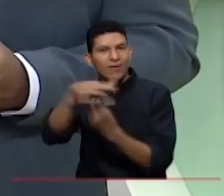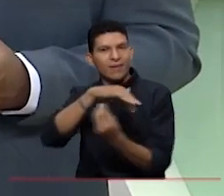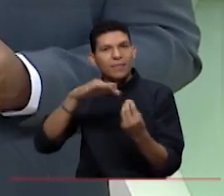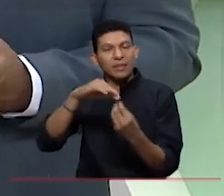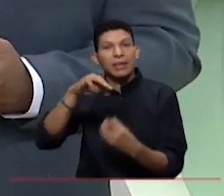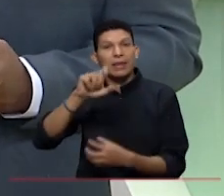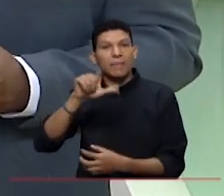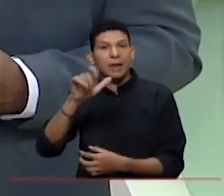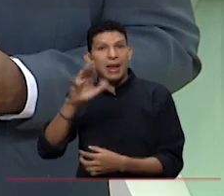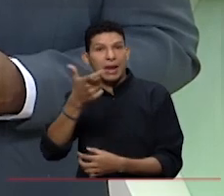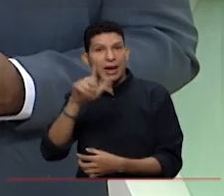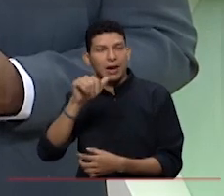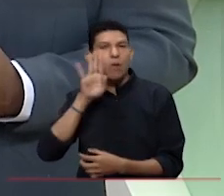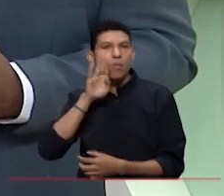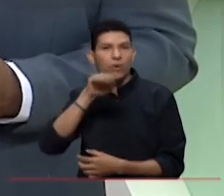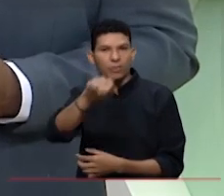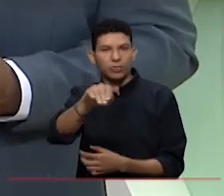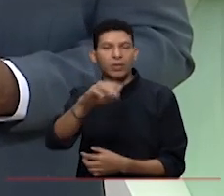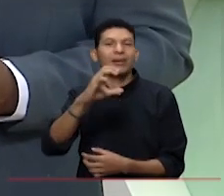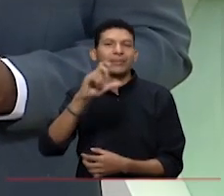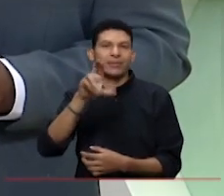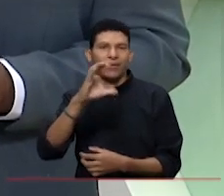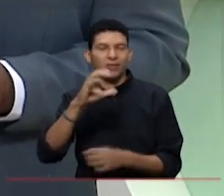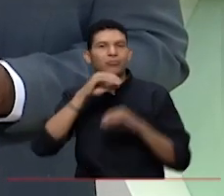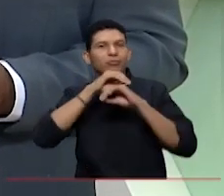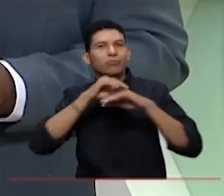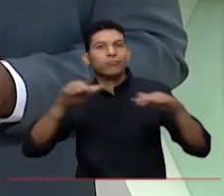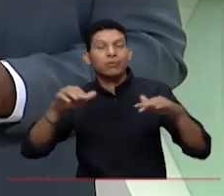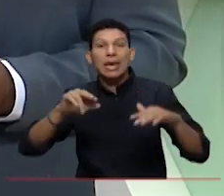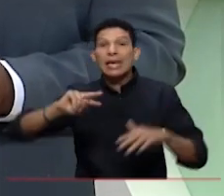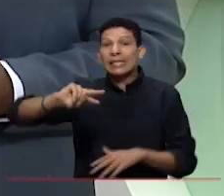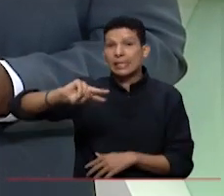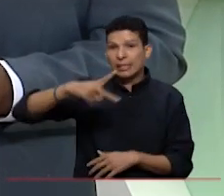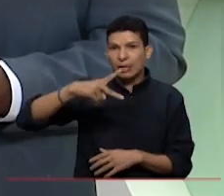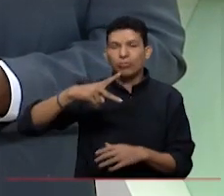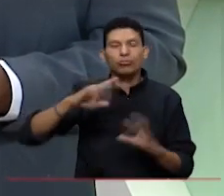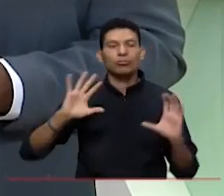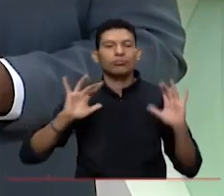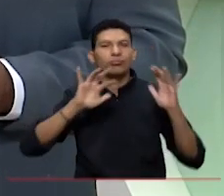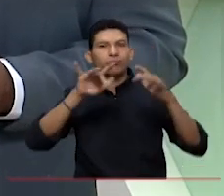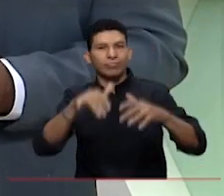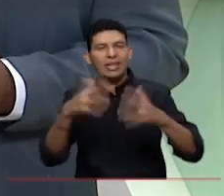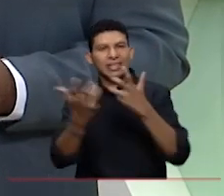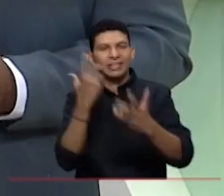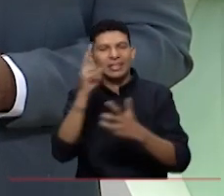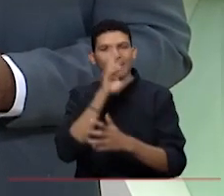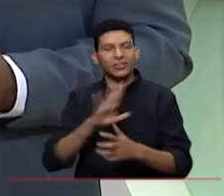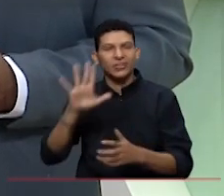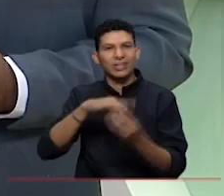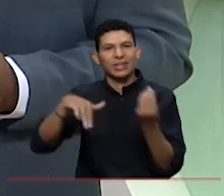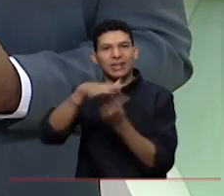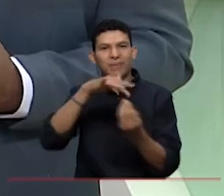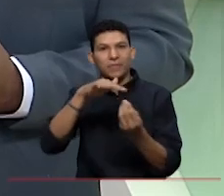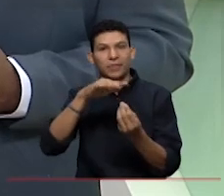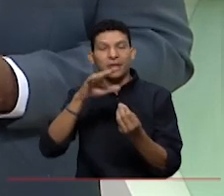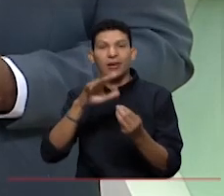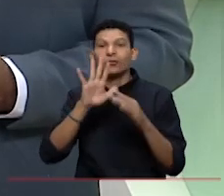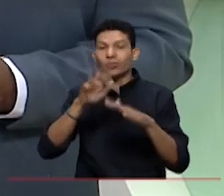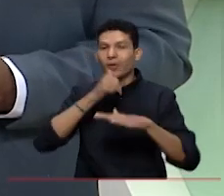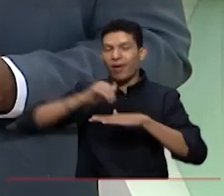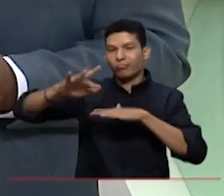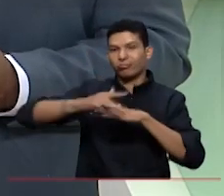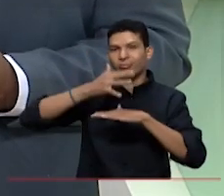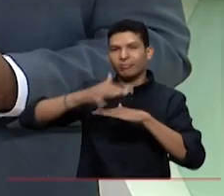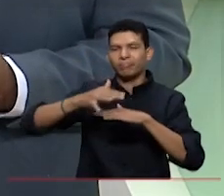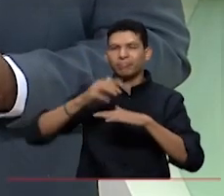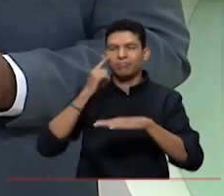Málaga-Buenaventura que la CBC presentó en la segunda cumbre océanos del Sistema Nacional Ambiental. Para hablar del tema tenemos como